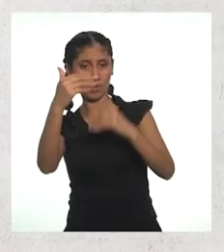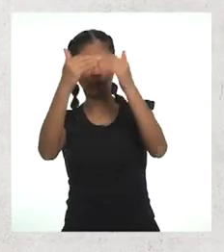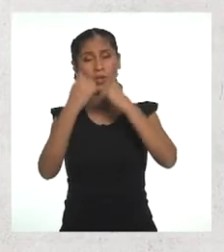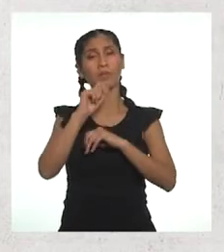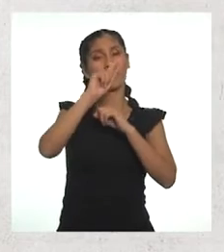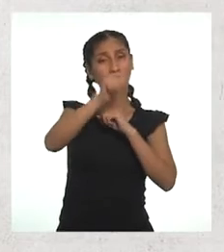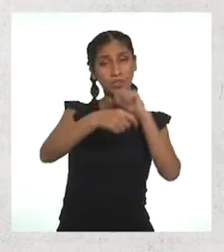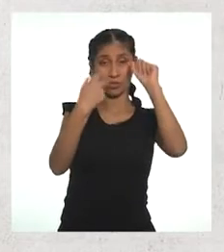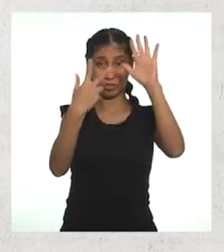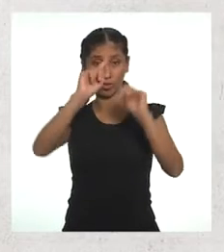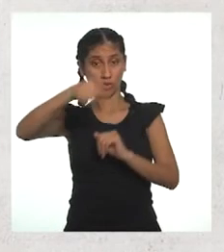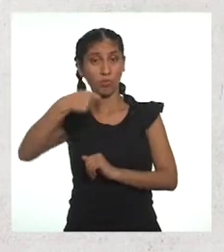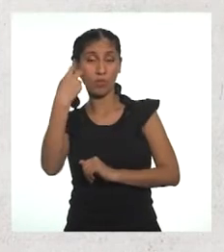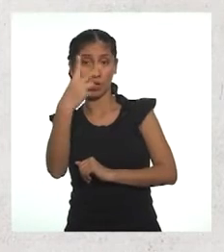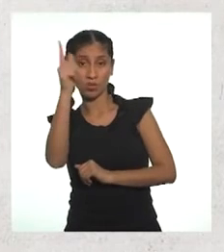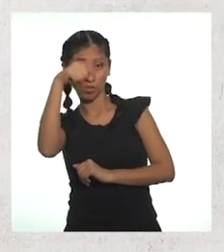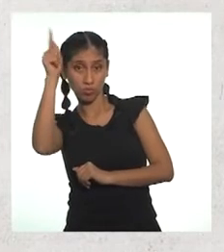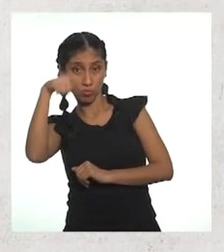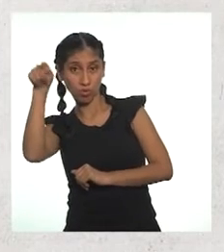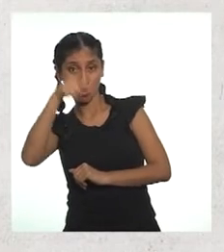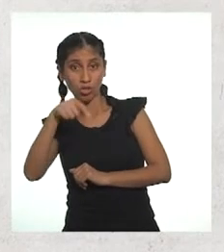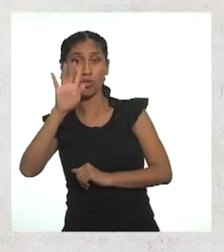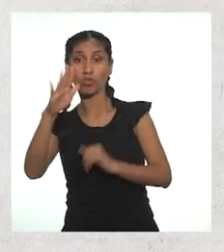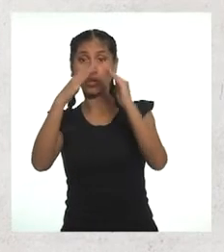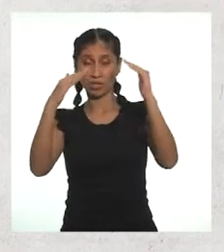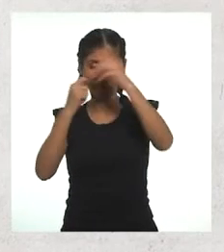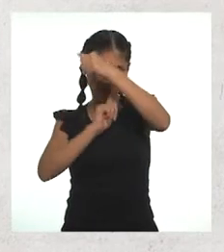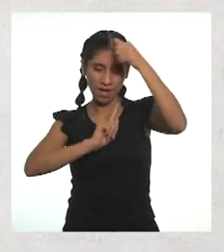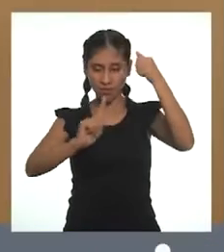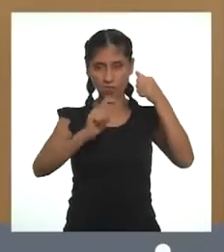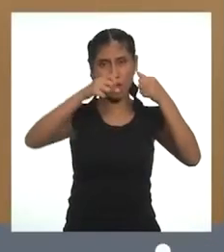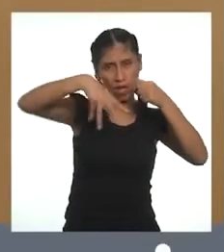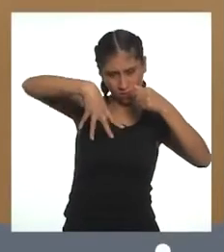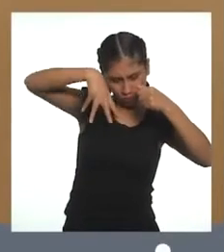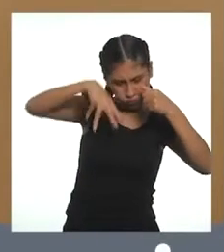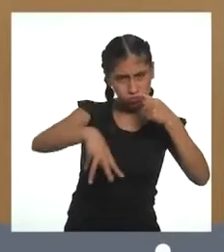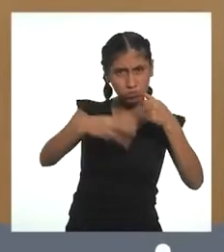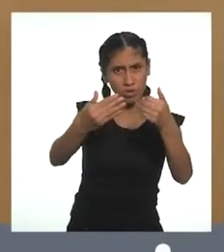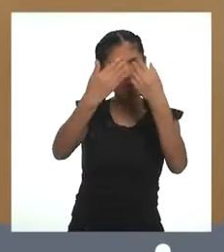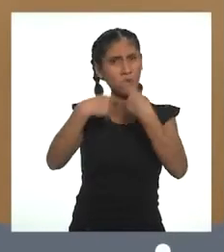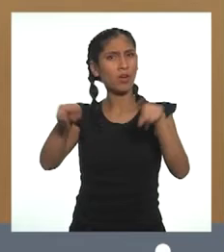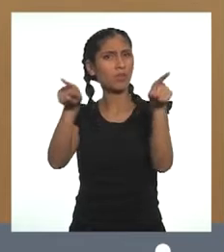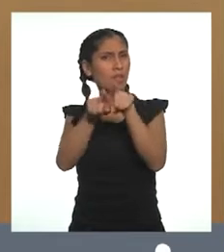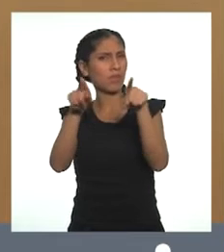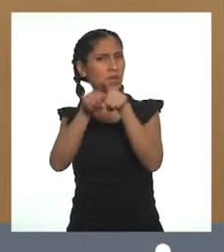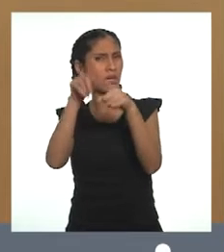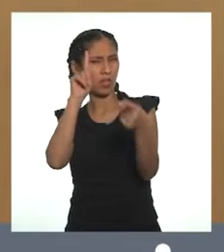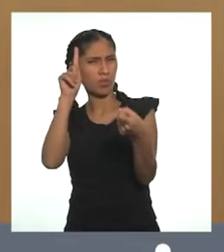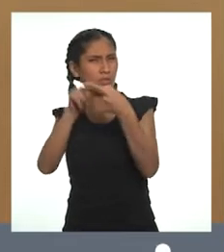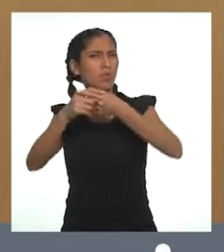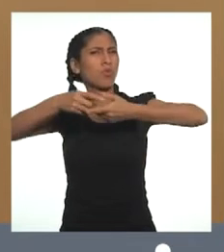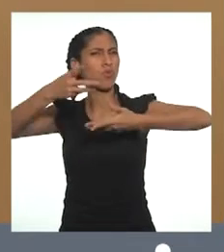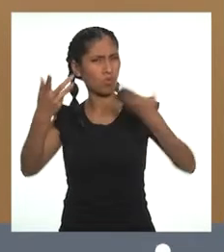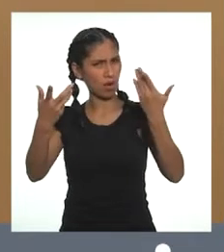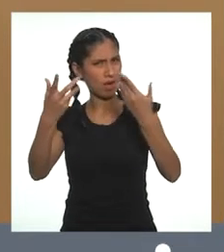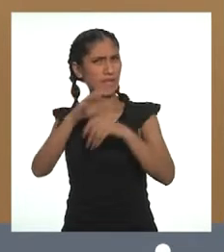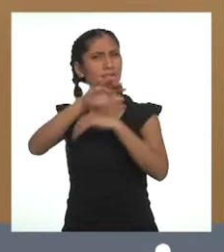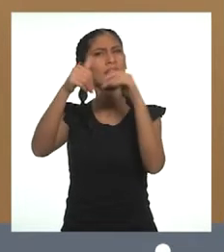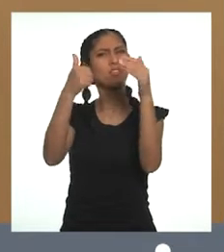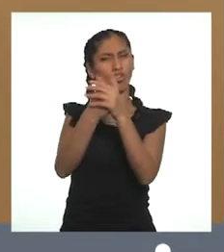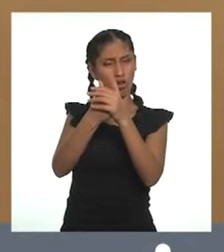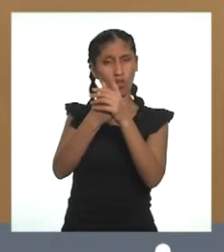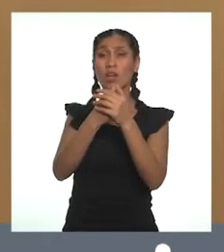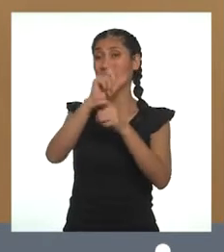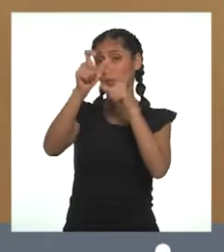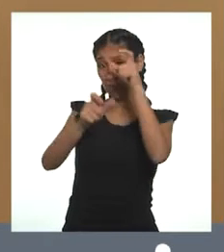18,2% dentro de la vivienda. El objetivo principal es alcanzar el acceso